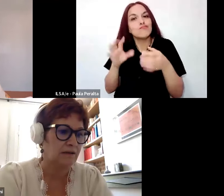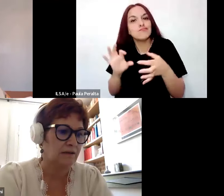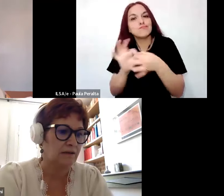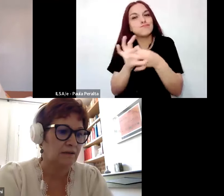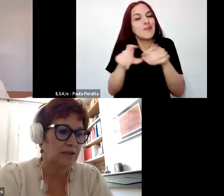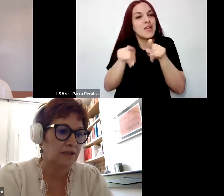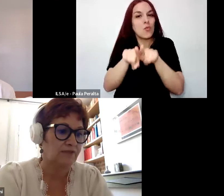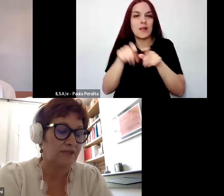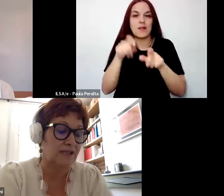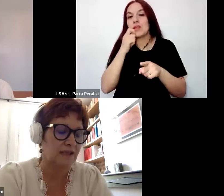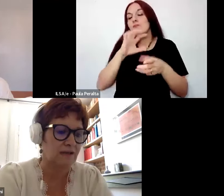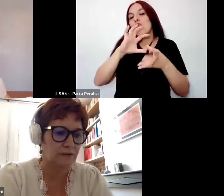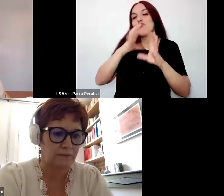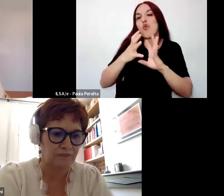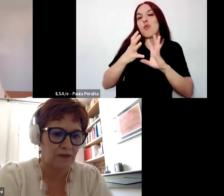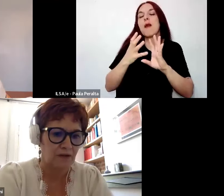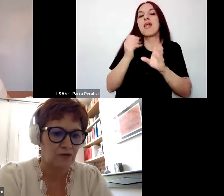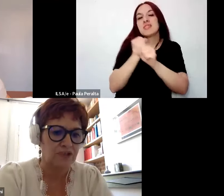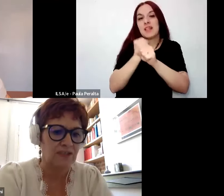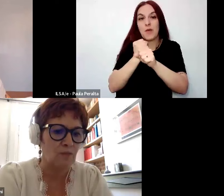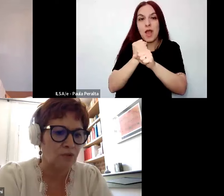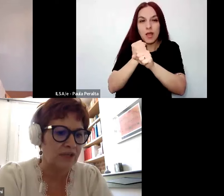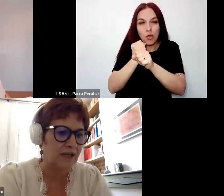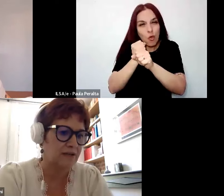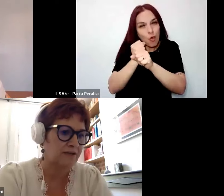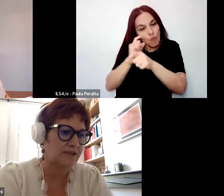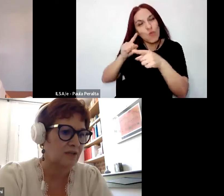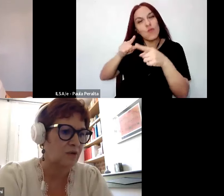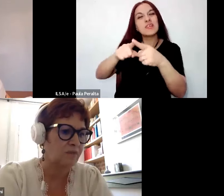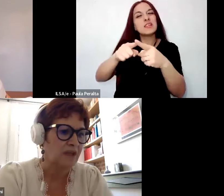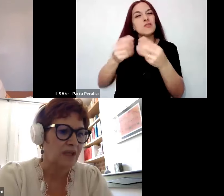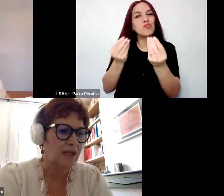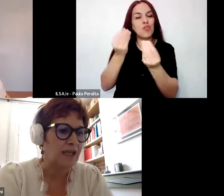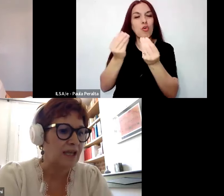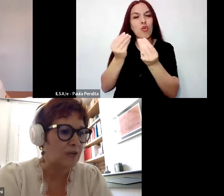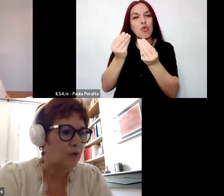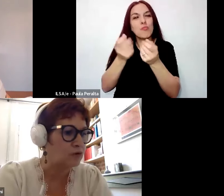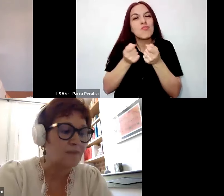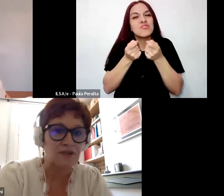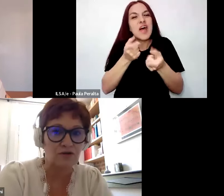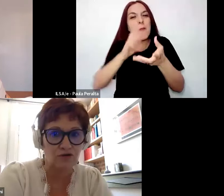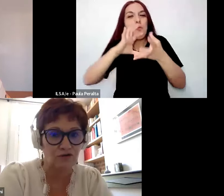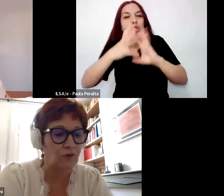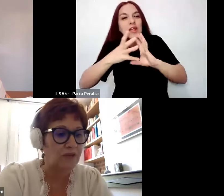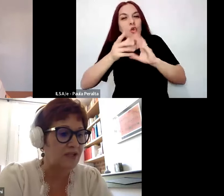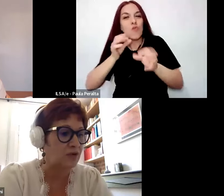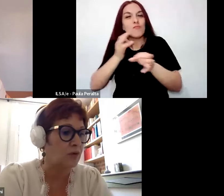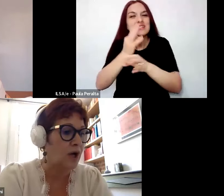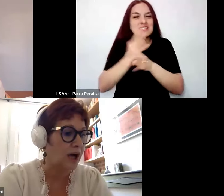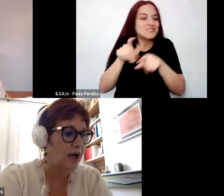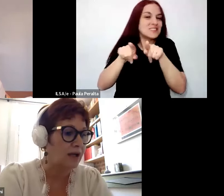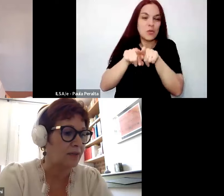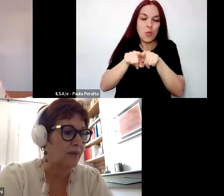aplicacionista que buscaban dar modelos de enseñanza y una